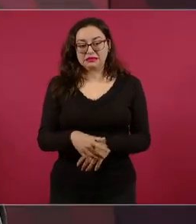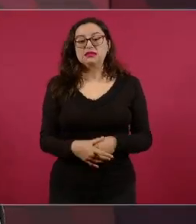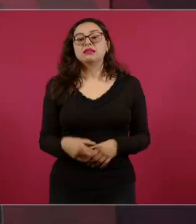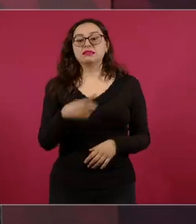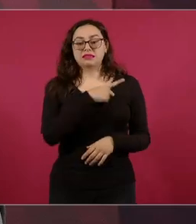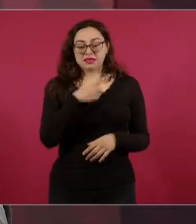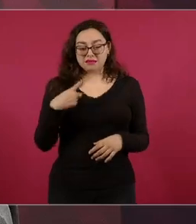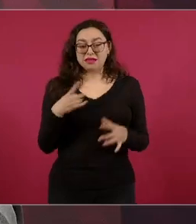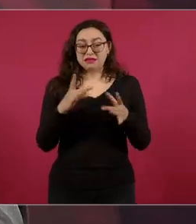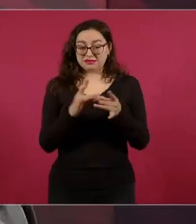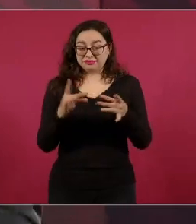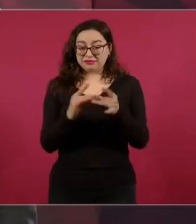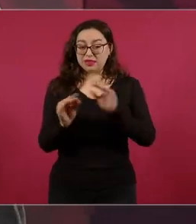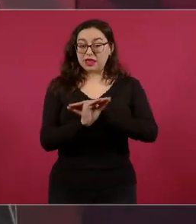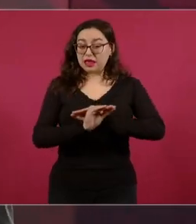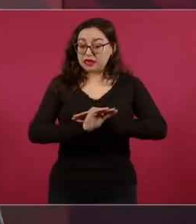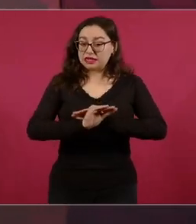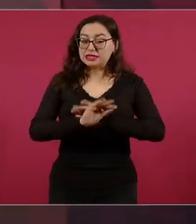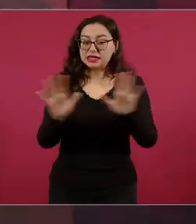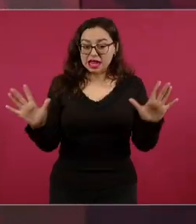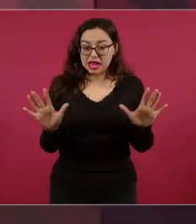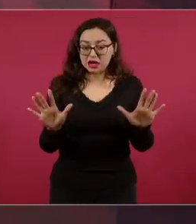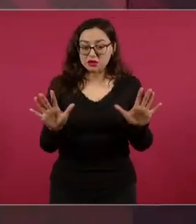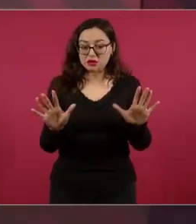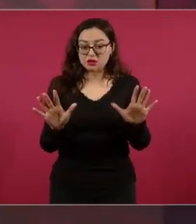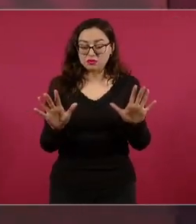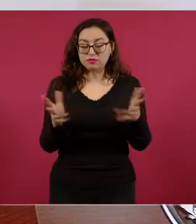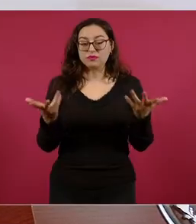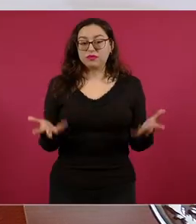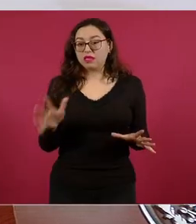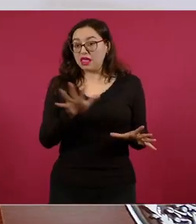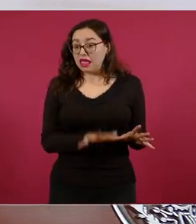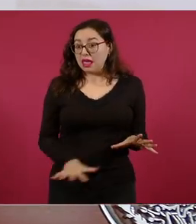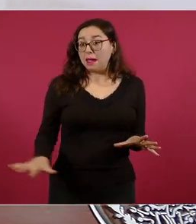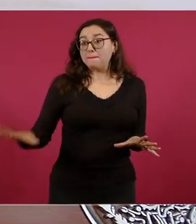el demócrata es el que defiende al pueblo.